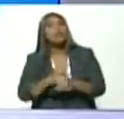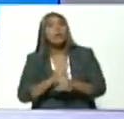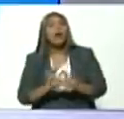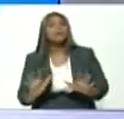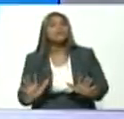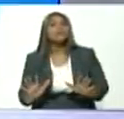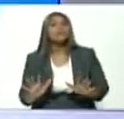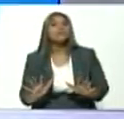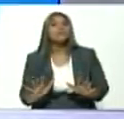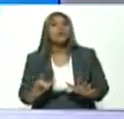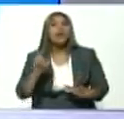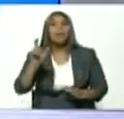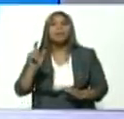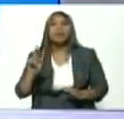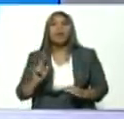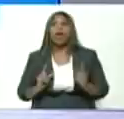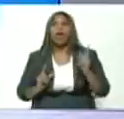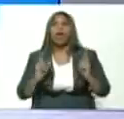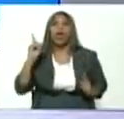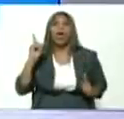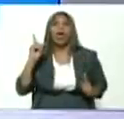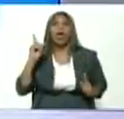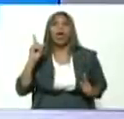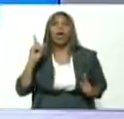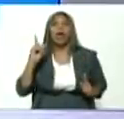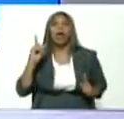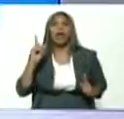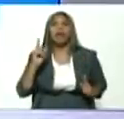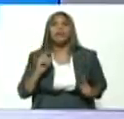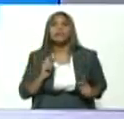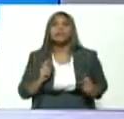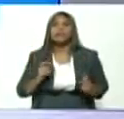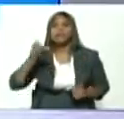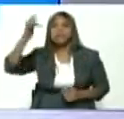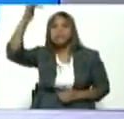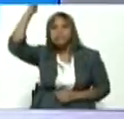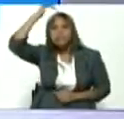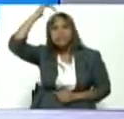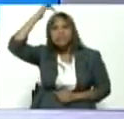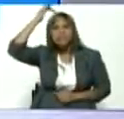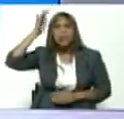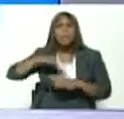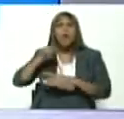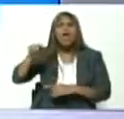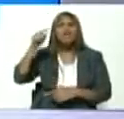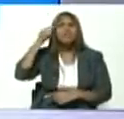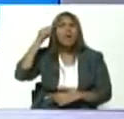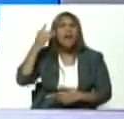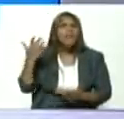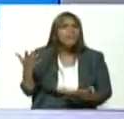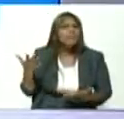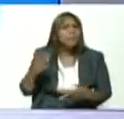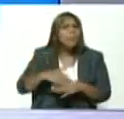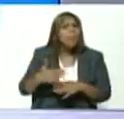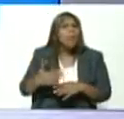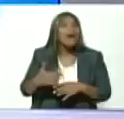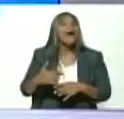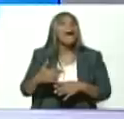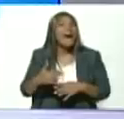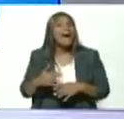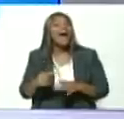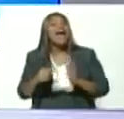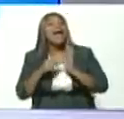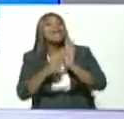los tipos quedaban como condoritos caían para atrás como condoritos y esta gente como sabe tanto es el método